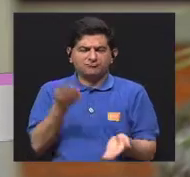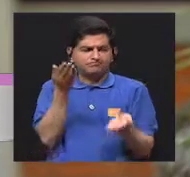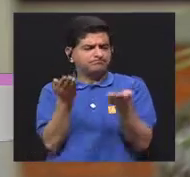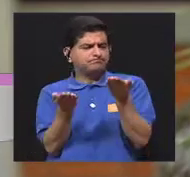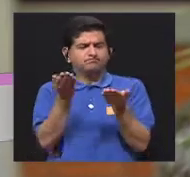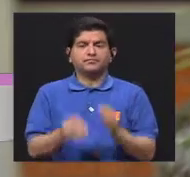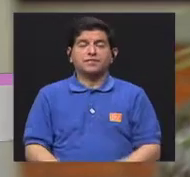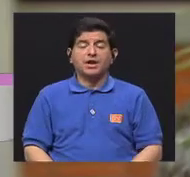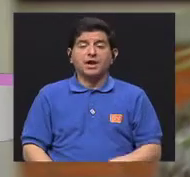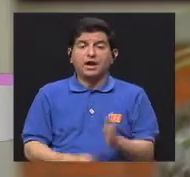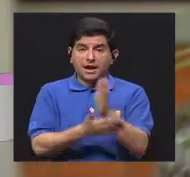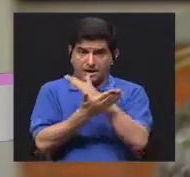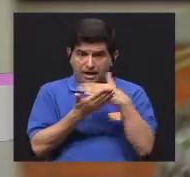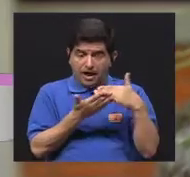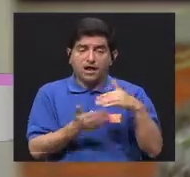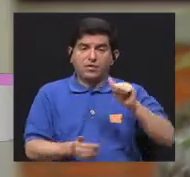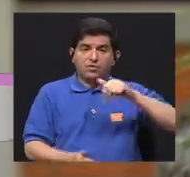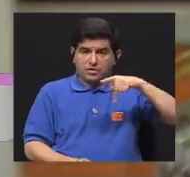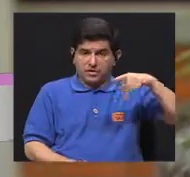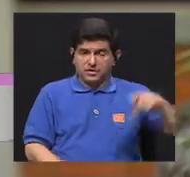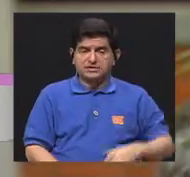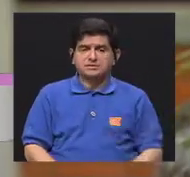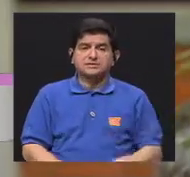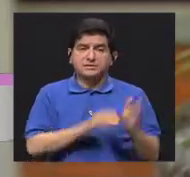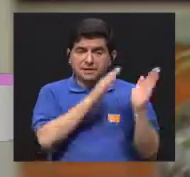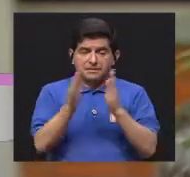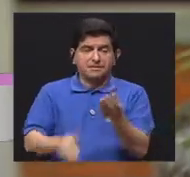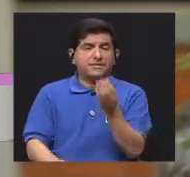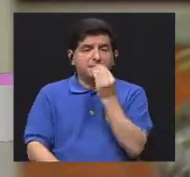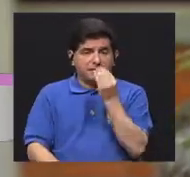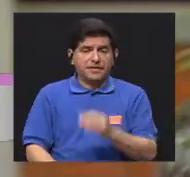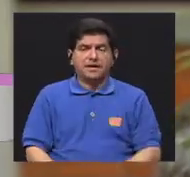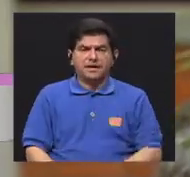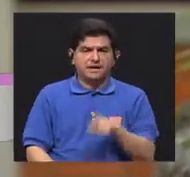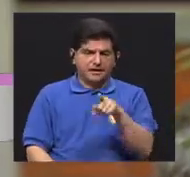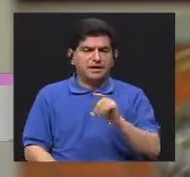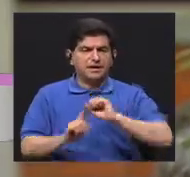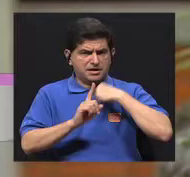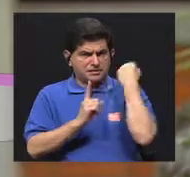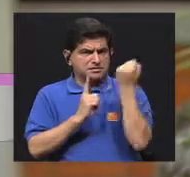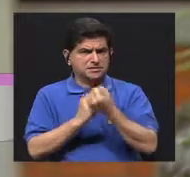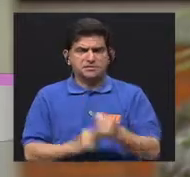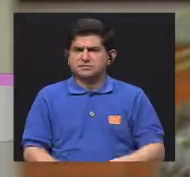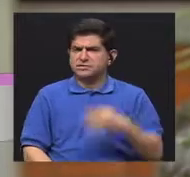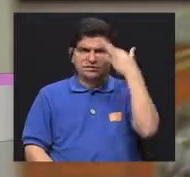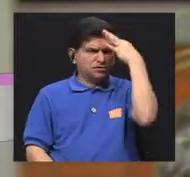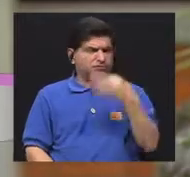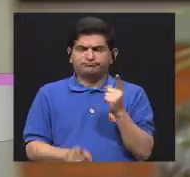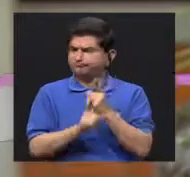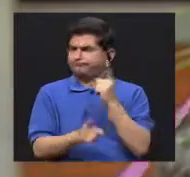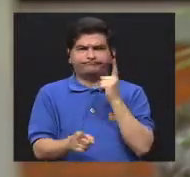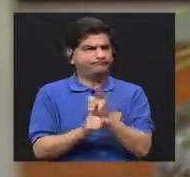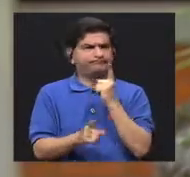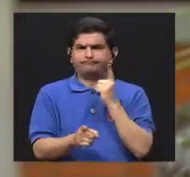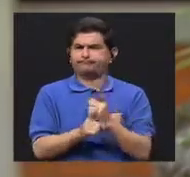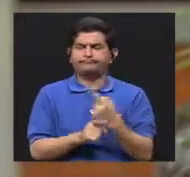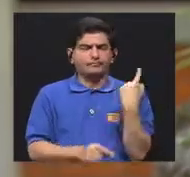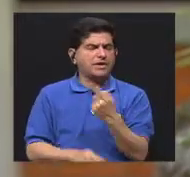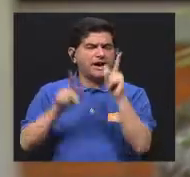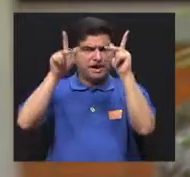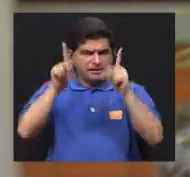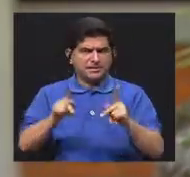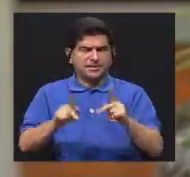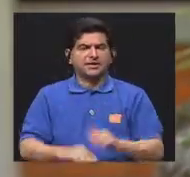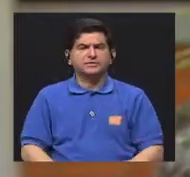incluso hay aplicaciones que calculan un plan de alimentación, cuando eso en realidad no se considera adecuado, pues porque cada